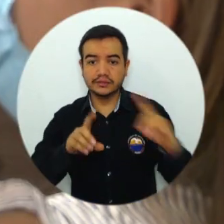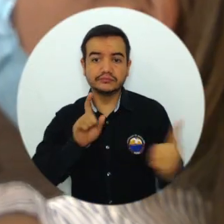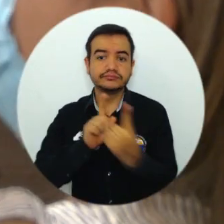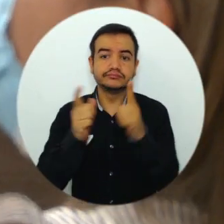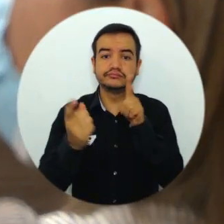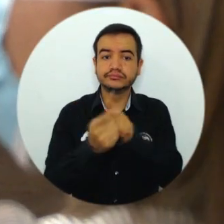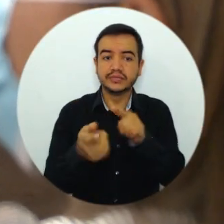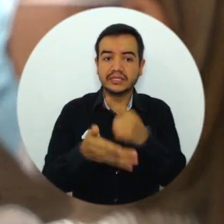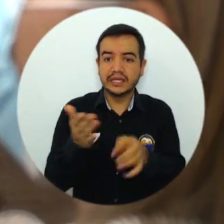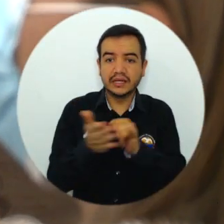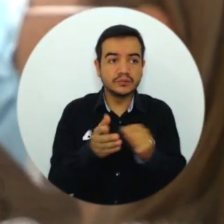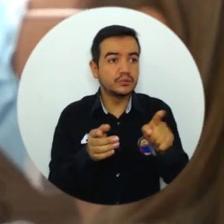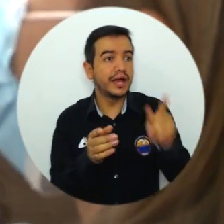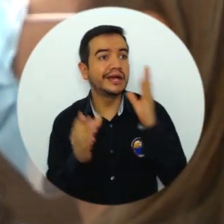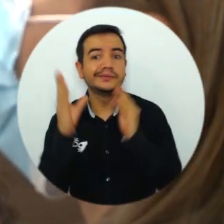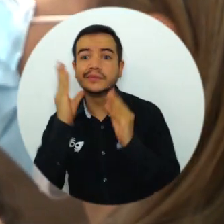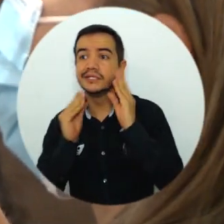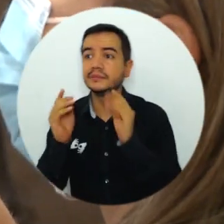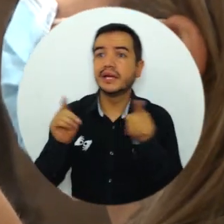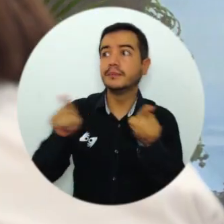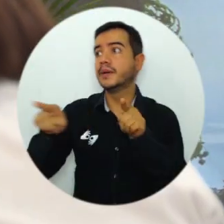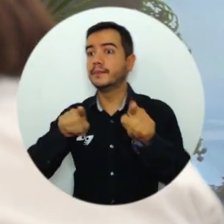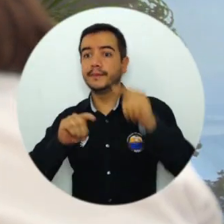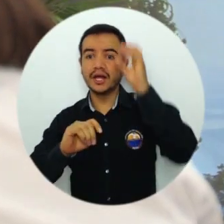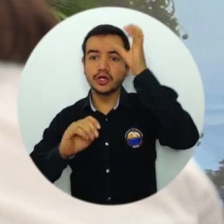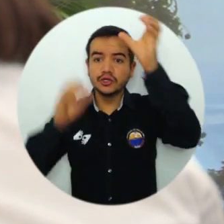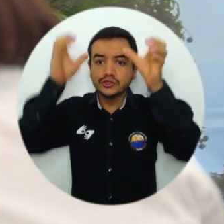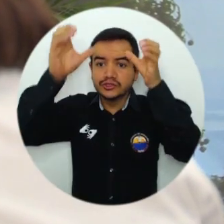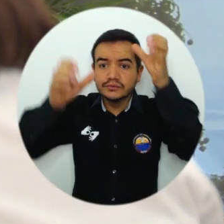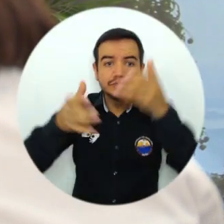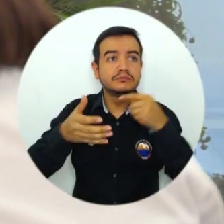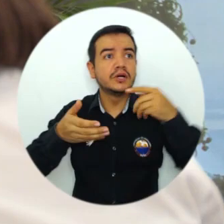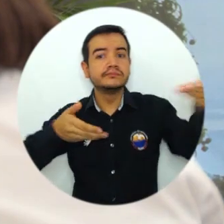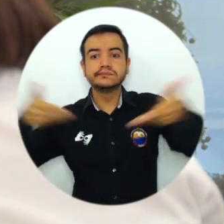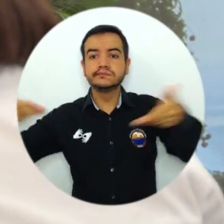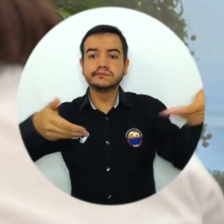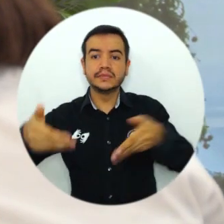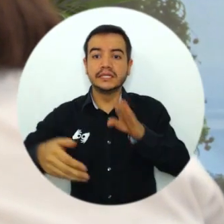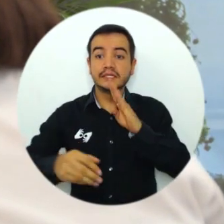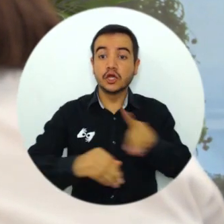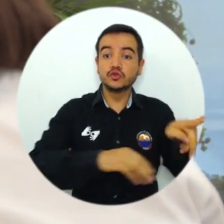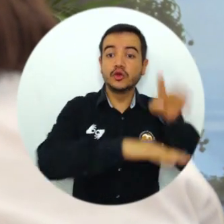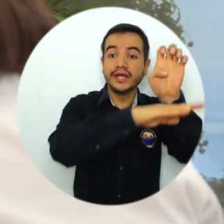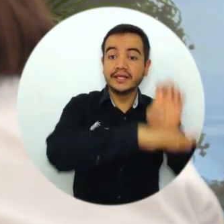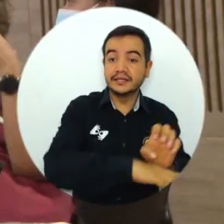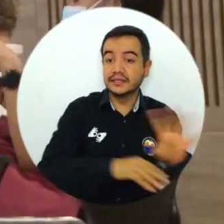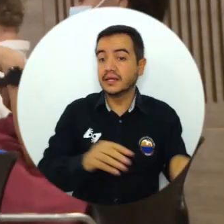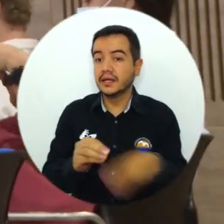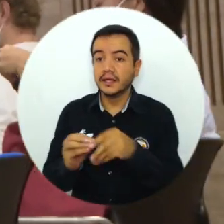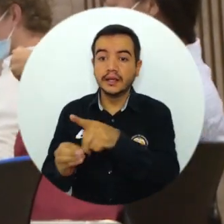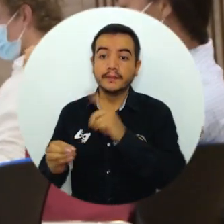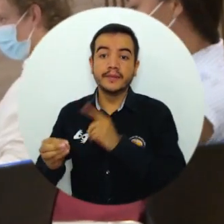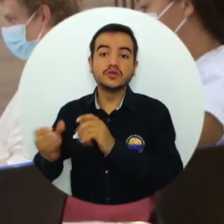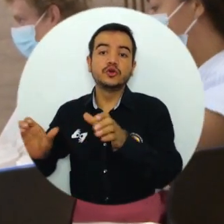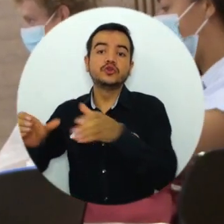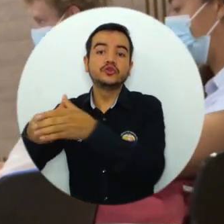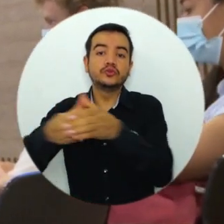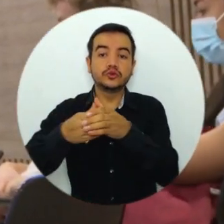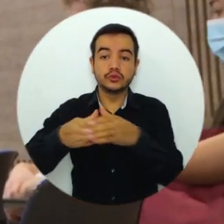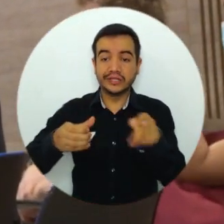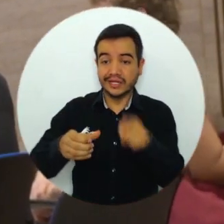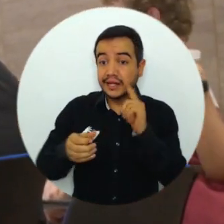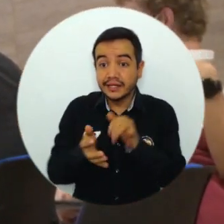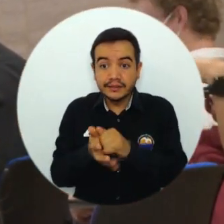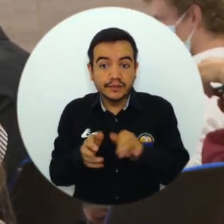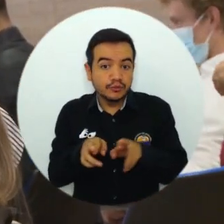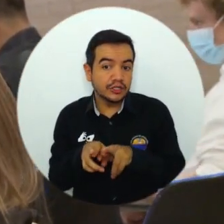este encuentro de intercambio de experiencias, de intercambio de conocimientos y saberes de todas las entidades y las comunidades que están inmersas en las